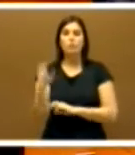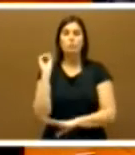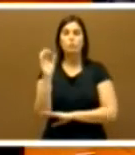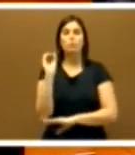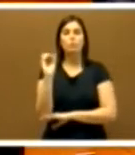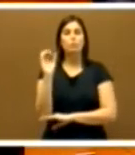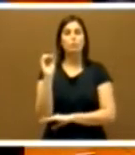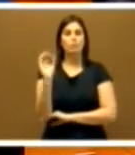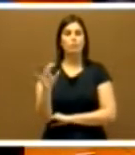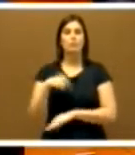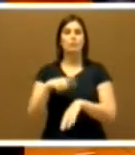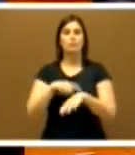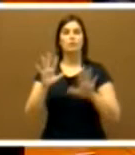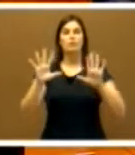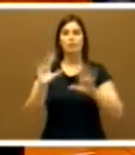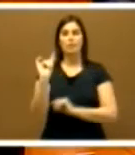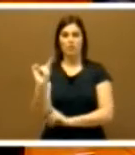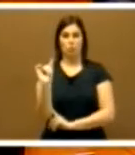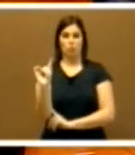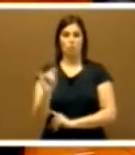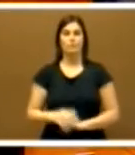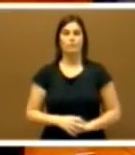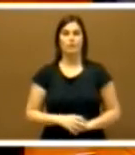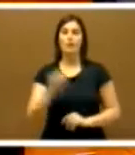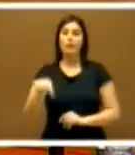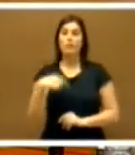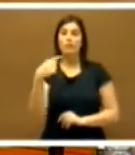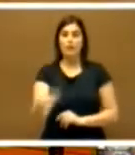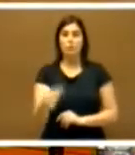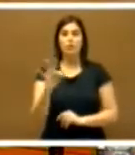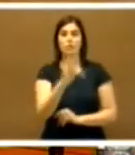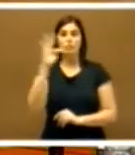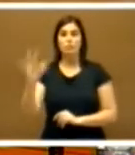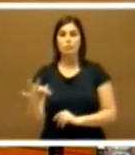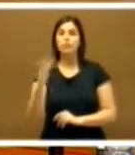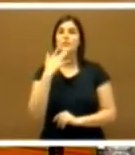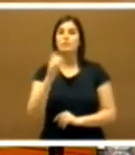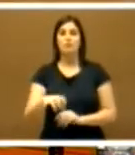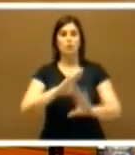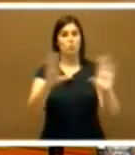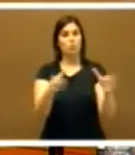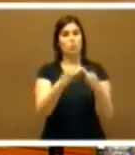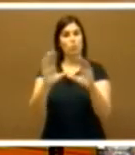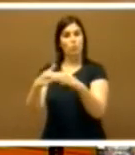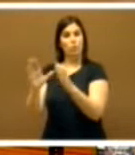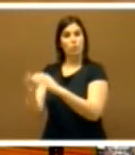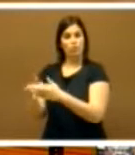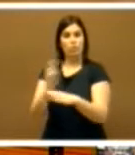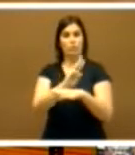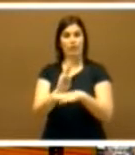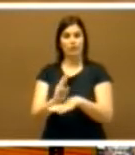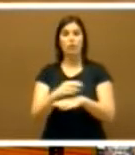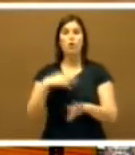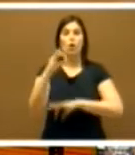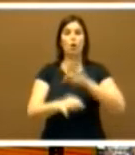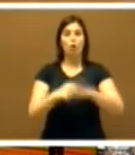intervención de diez minutos de duración, seguidamente intervendrán los distintos grupos parlamentarios en el siguiente